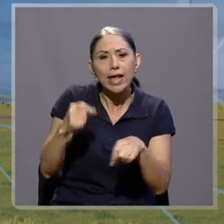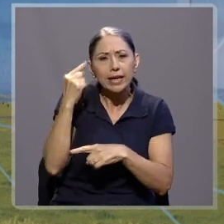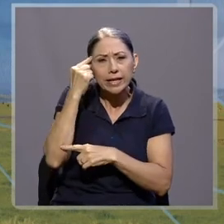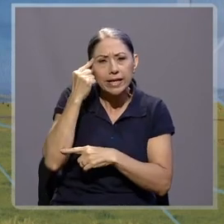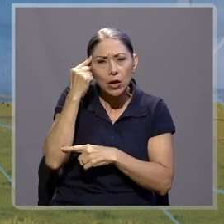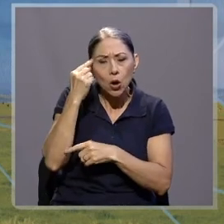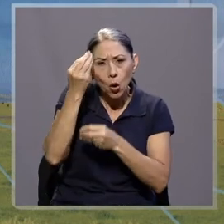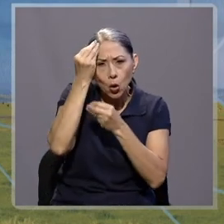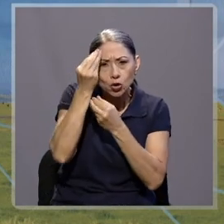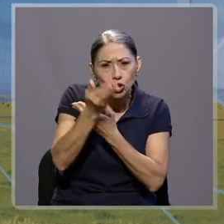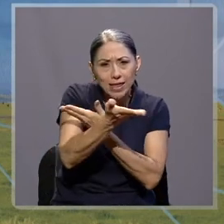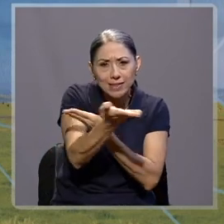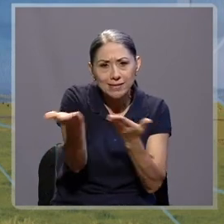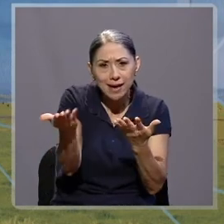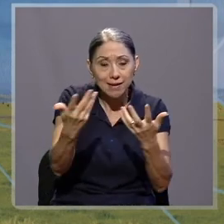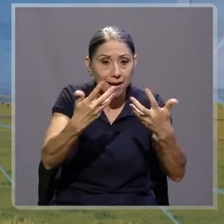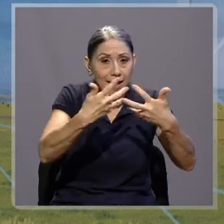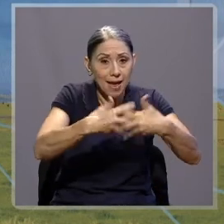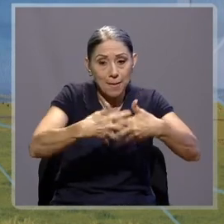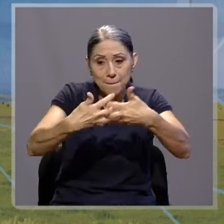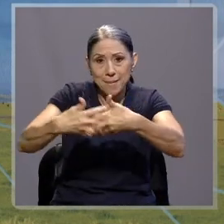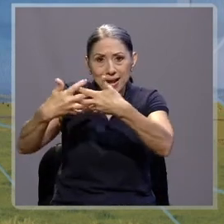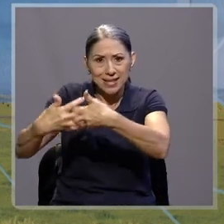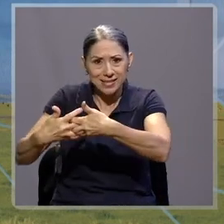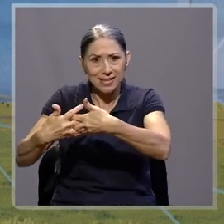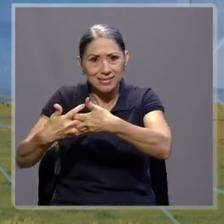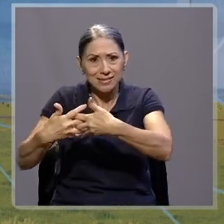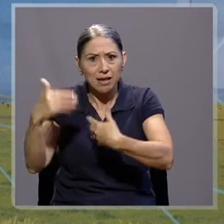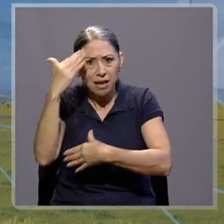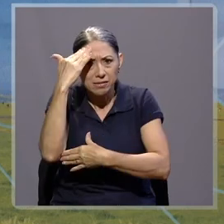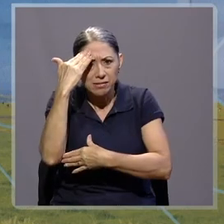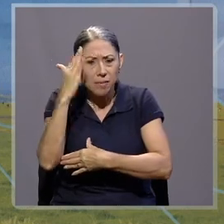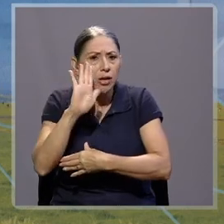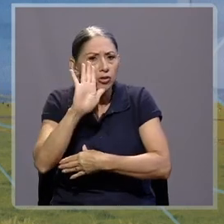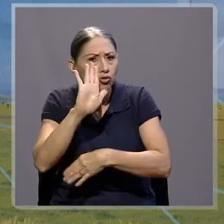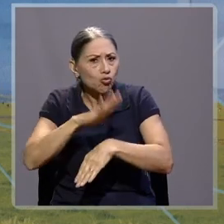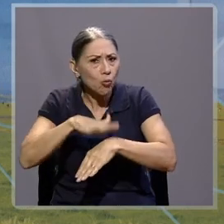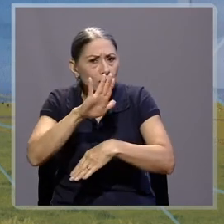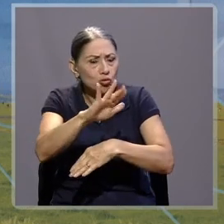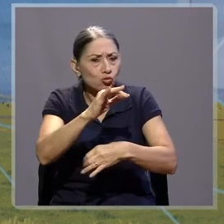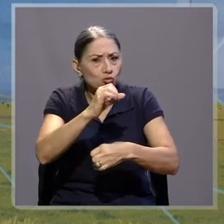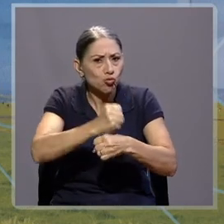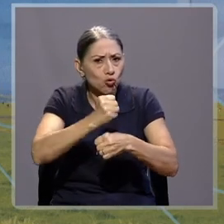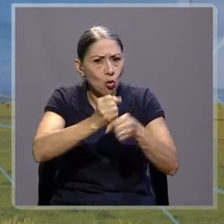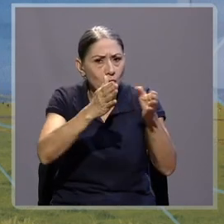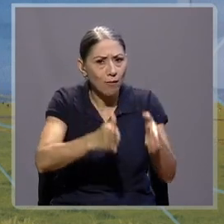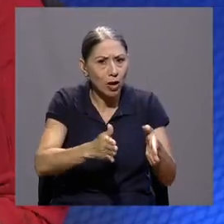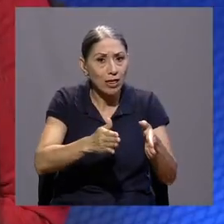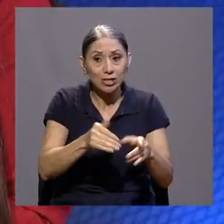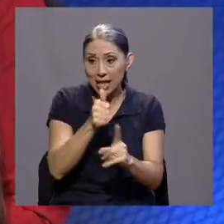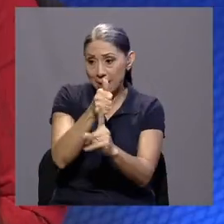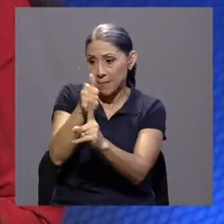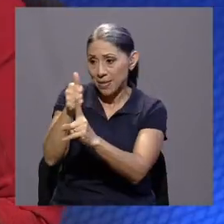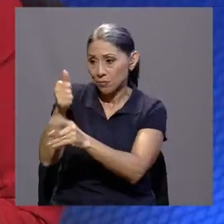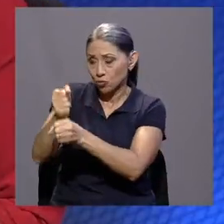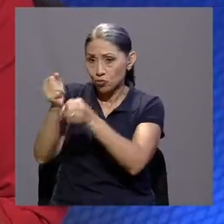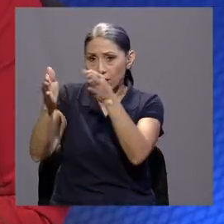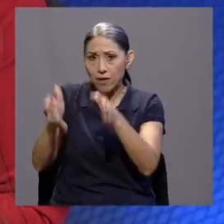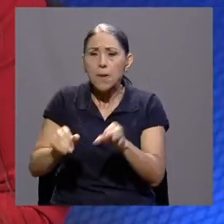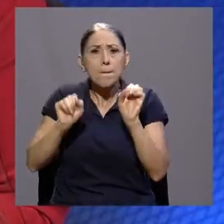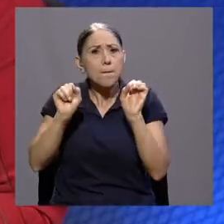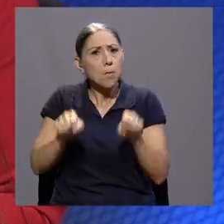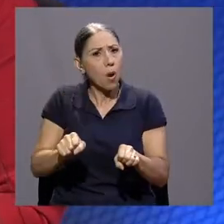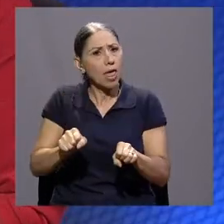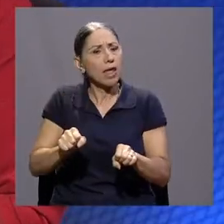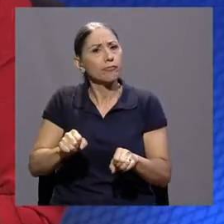las empresas de sus colaboradores, así como a sus colaboradores, para que puedan desempeñarse de una forma sana, que se sientan satisfechos